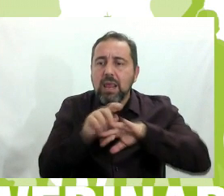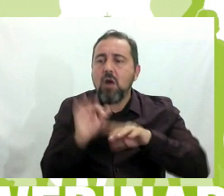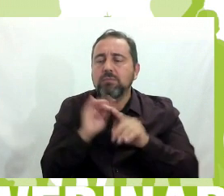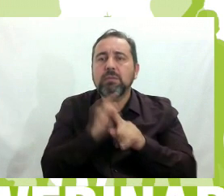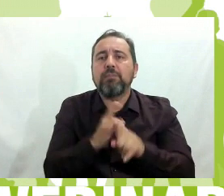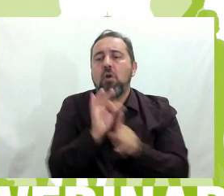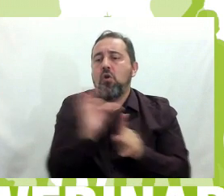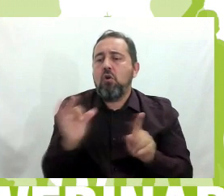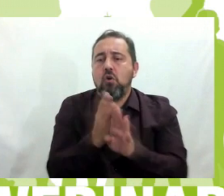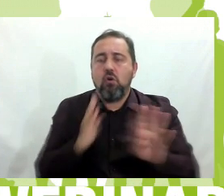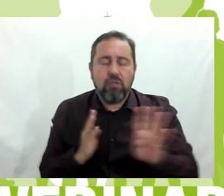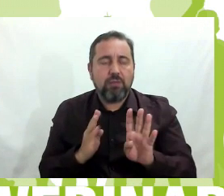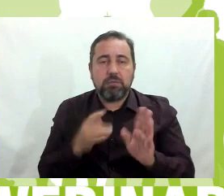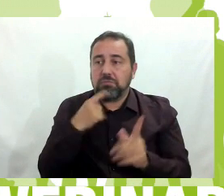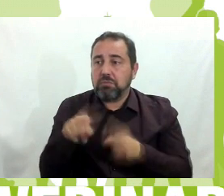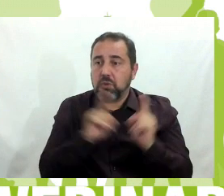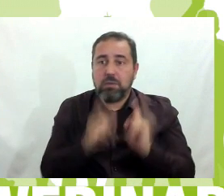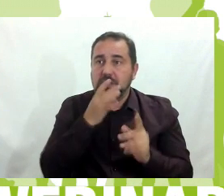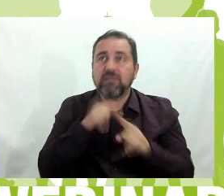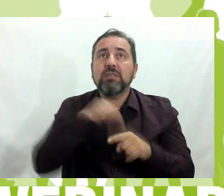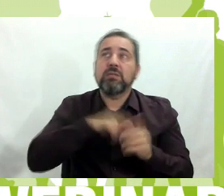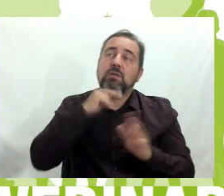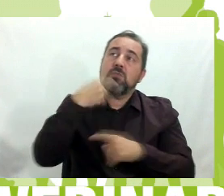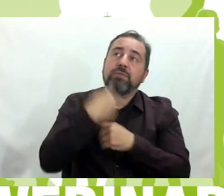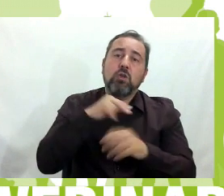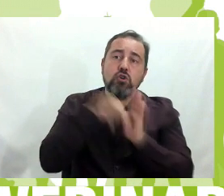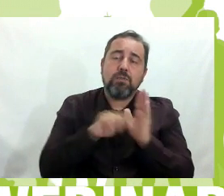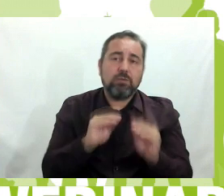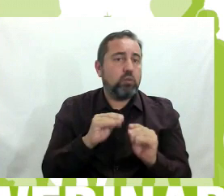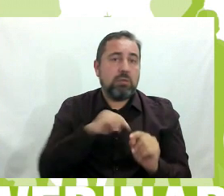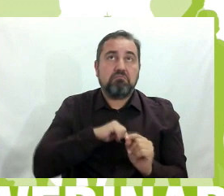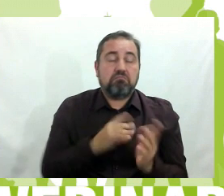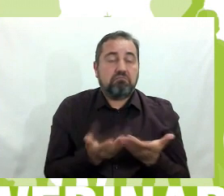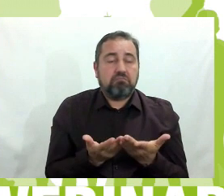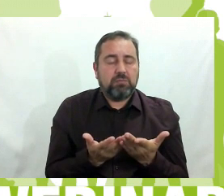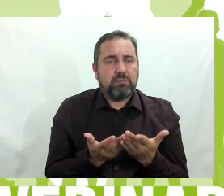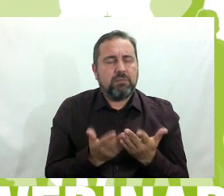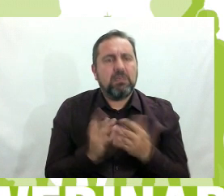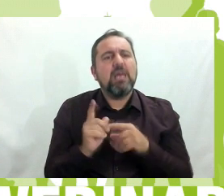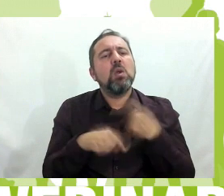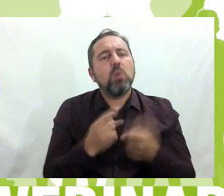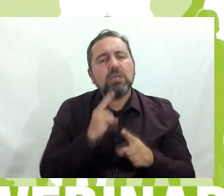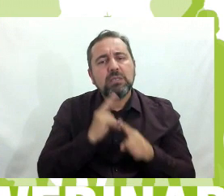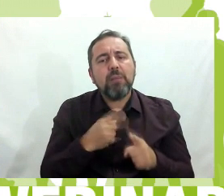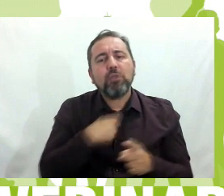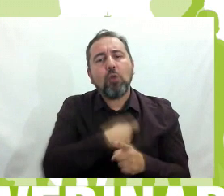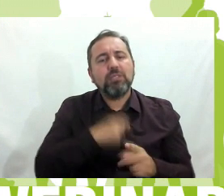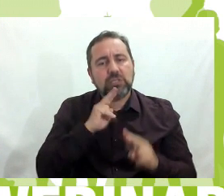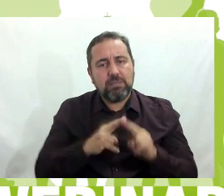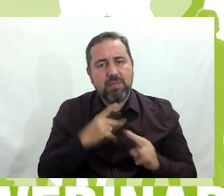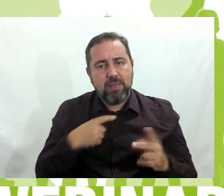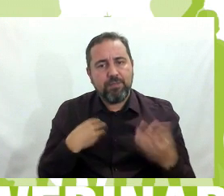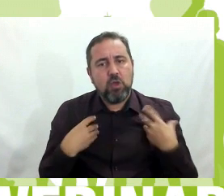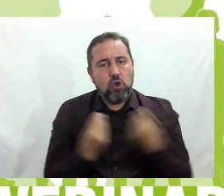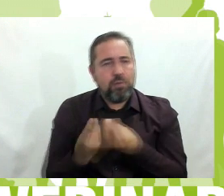eso no es un problema, pues no van a sentirlo como una norma suya. Luego la comisión de convivencia, está formada por